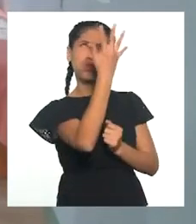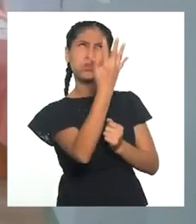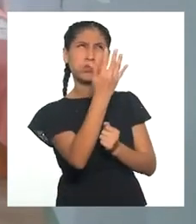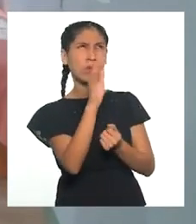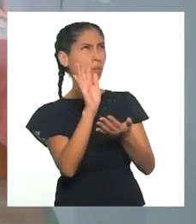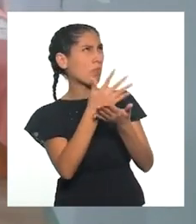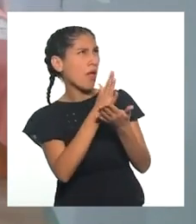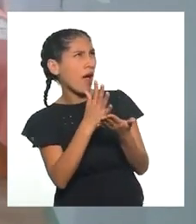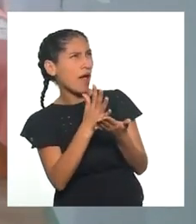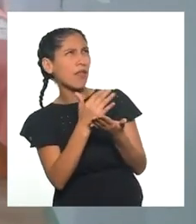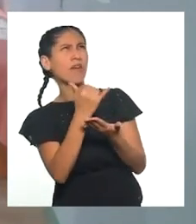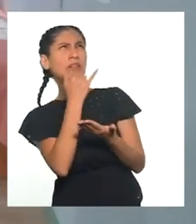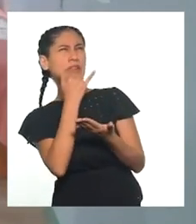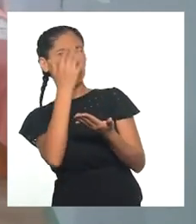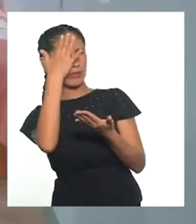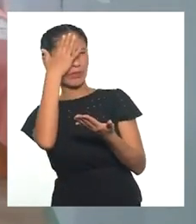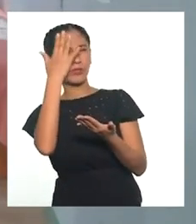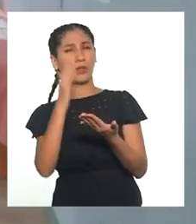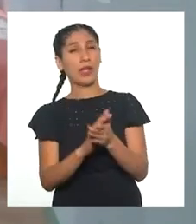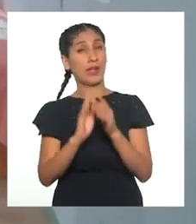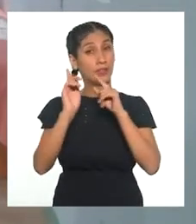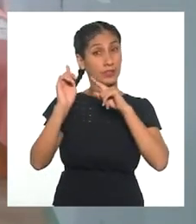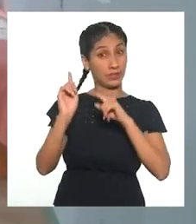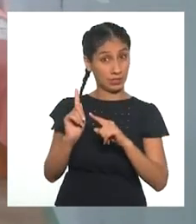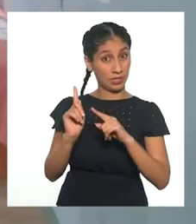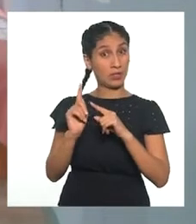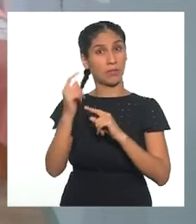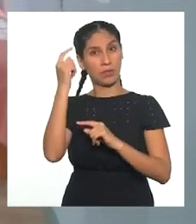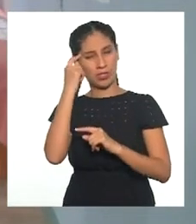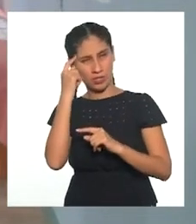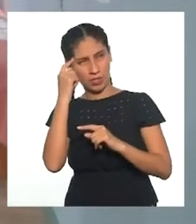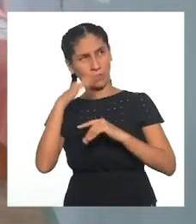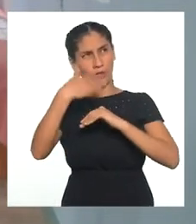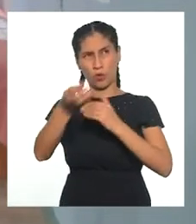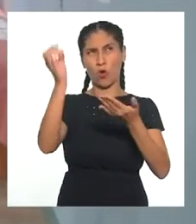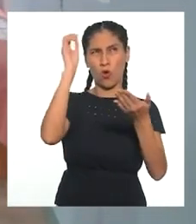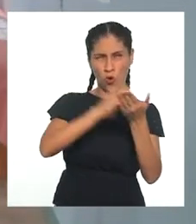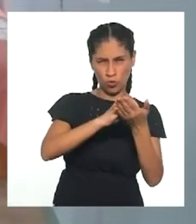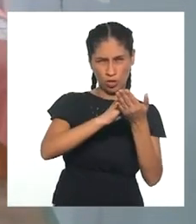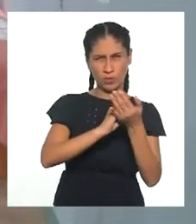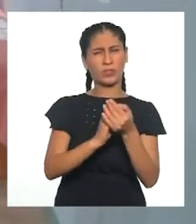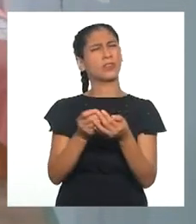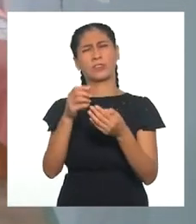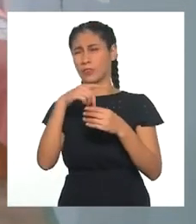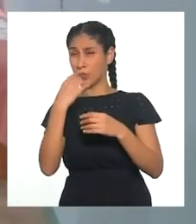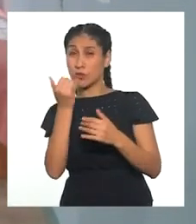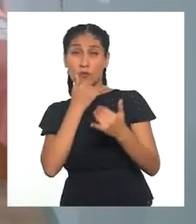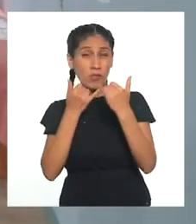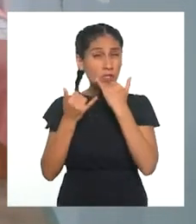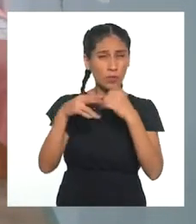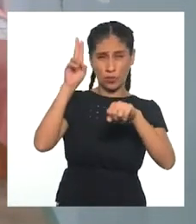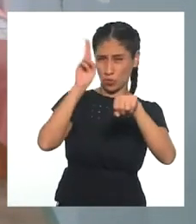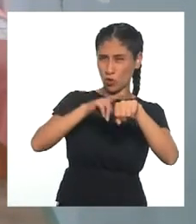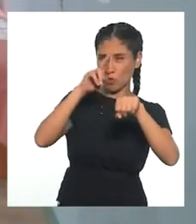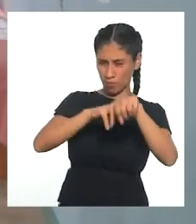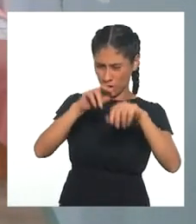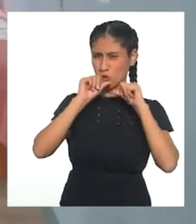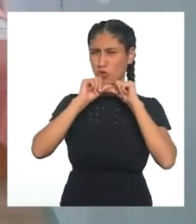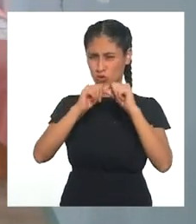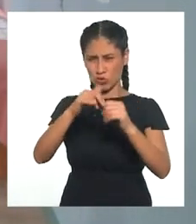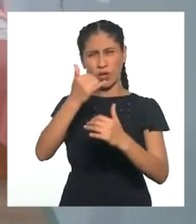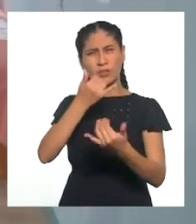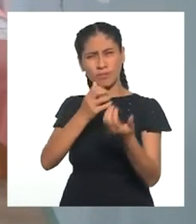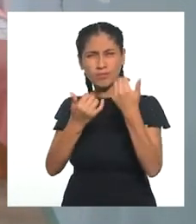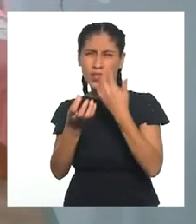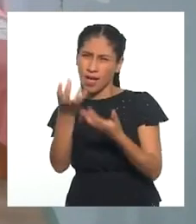Las soluciones no siempre aparecen de manera espontánea. Debemos intentar una y otra vez y aprender de cada proceso.